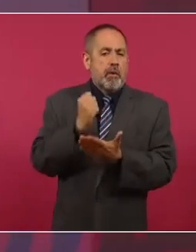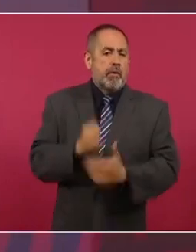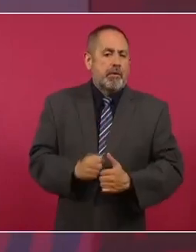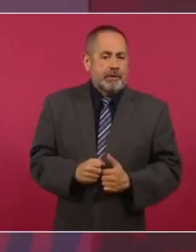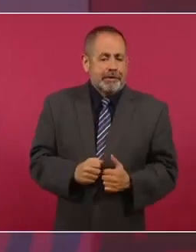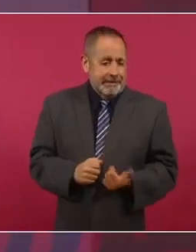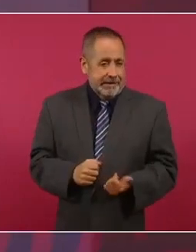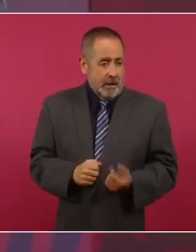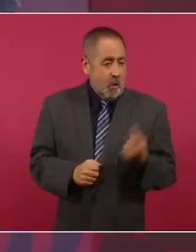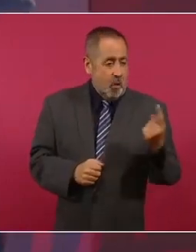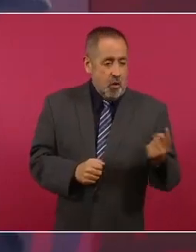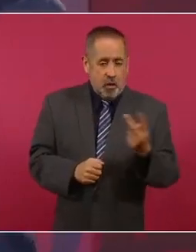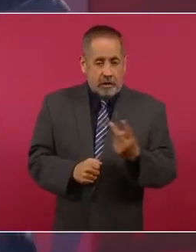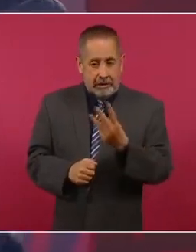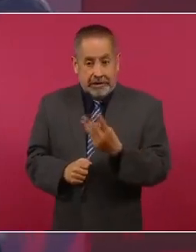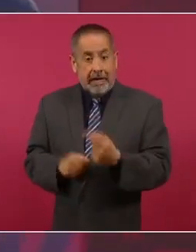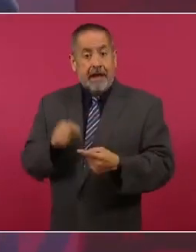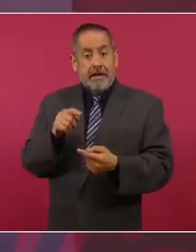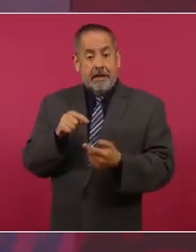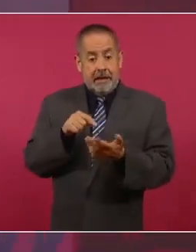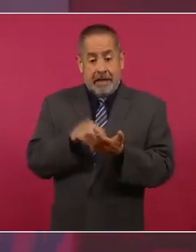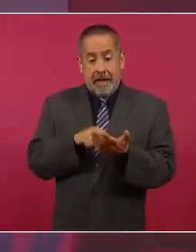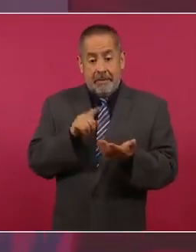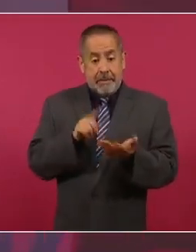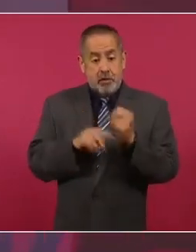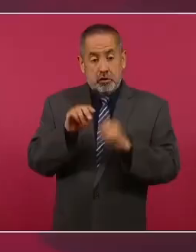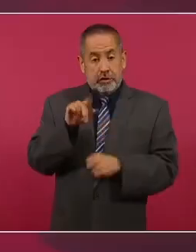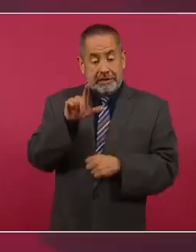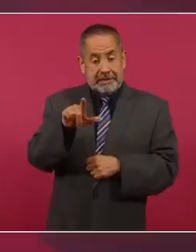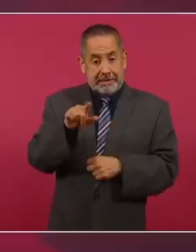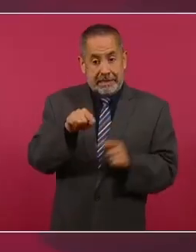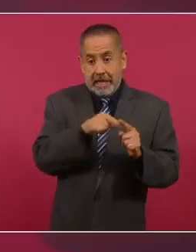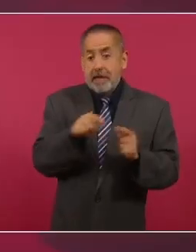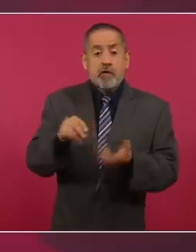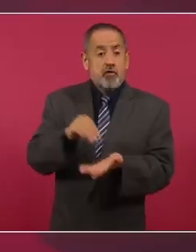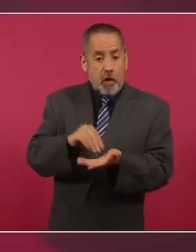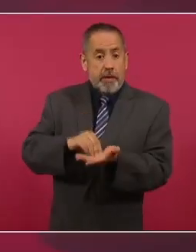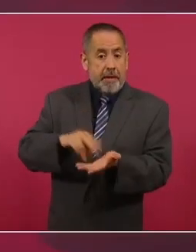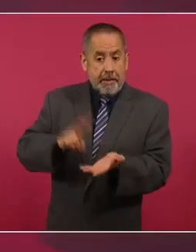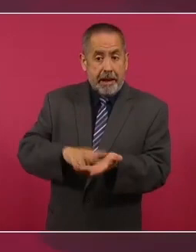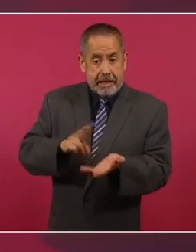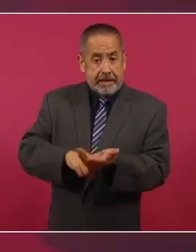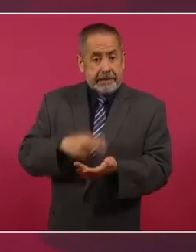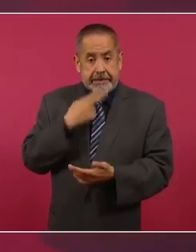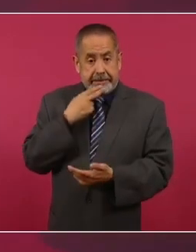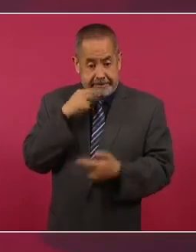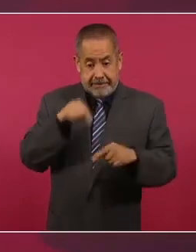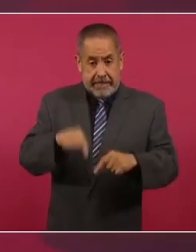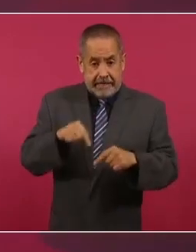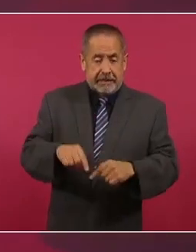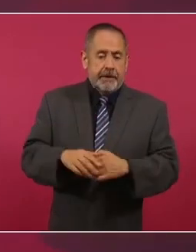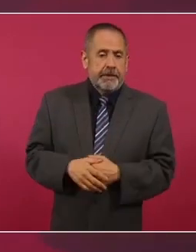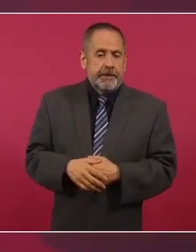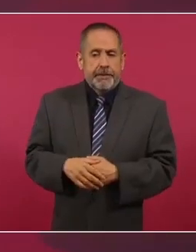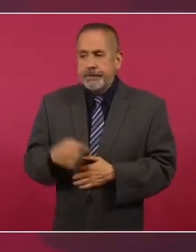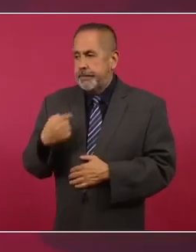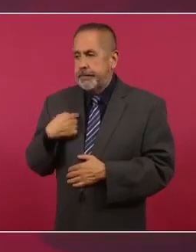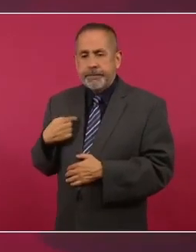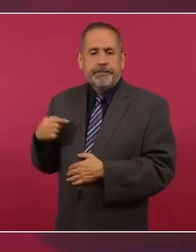Entonces, esa constitución es vigente. Cuando nosotros llegamos